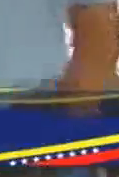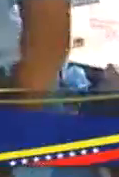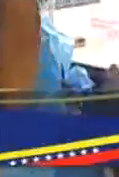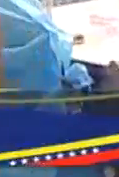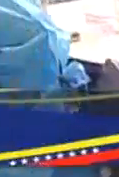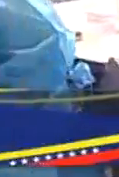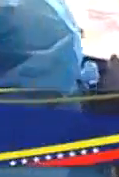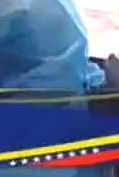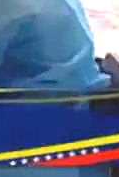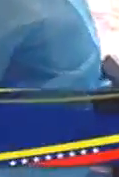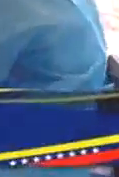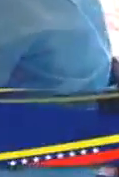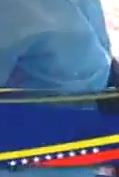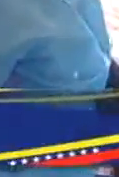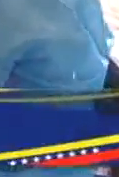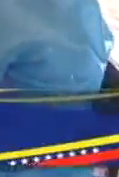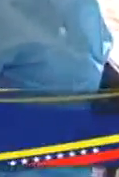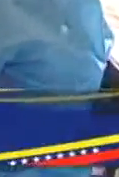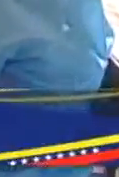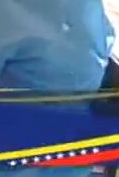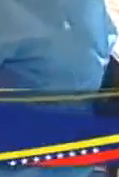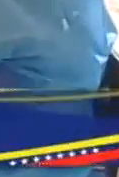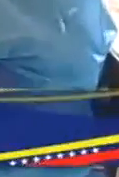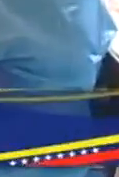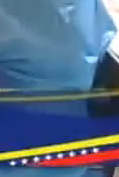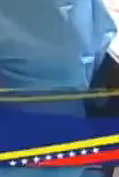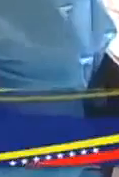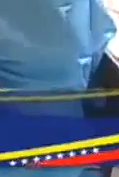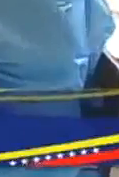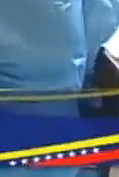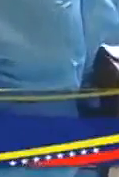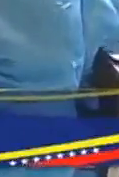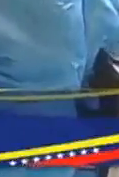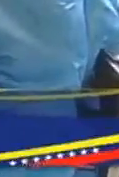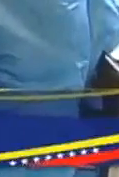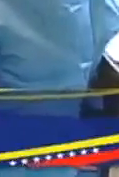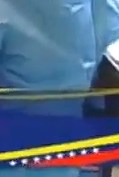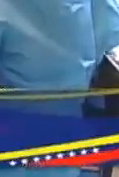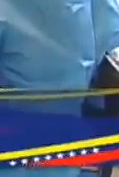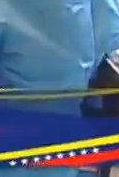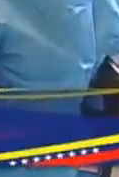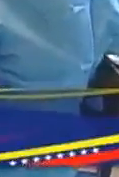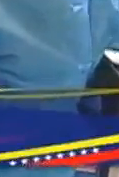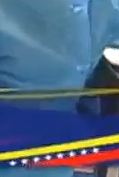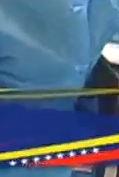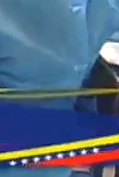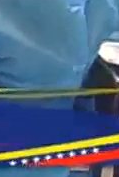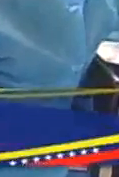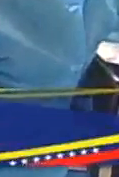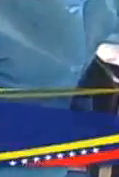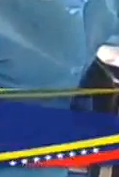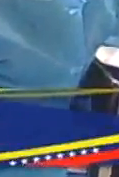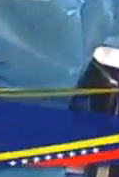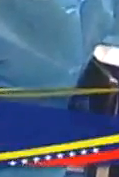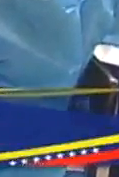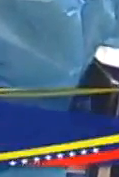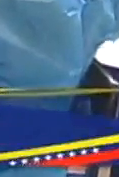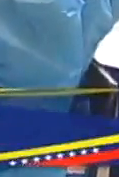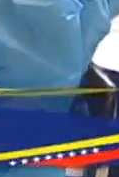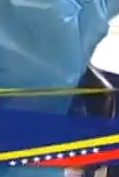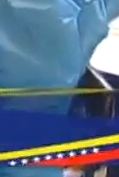no se han vacunado que le falta la segunda dosis o que tienen más de 60 años y requieren su tercera dosis así que presidente